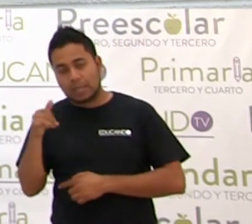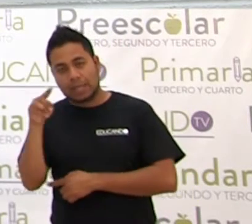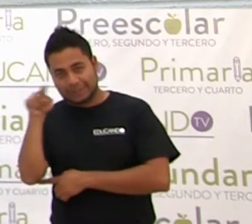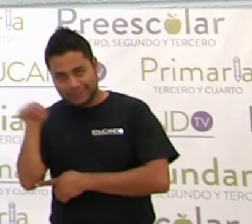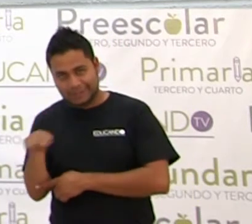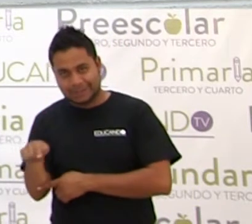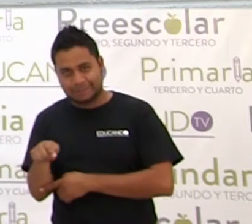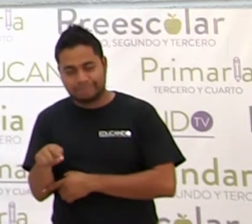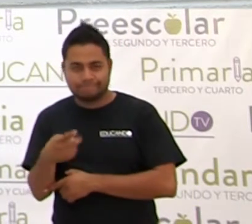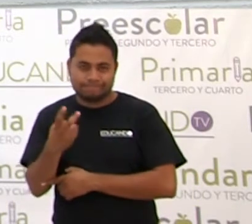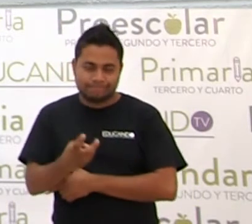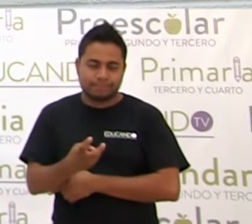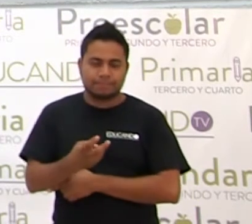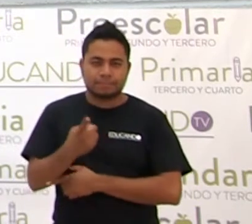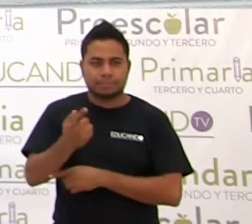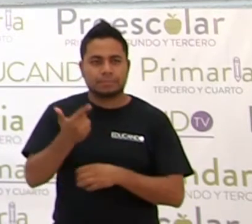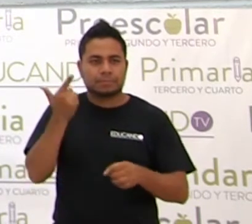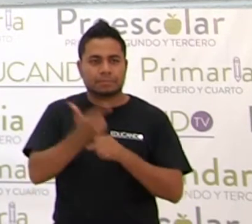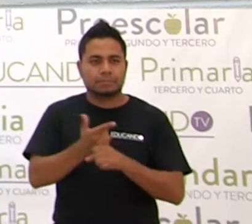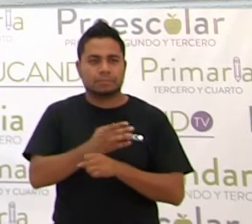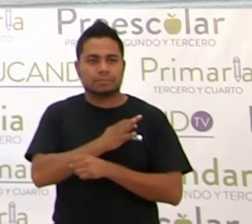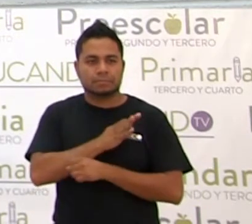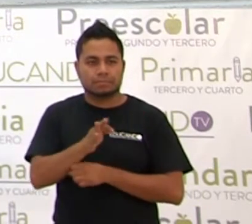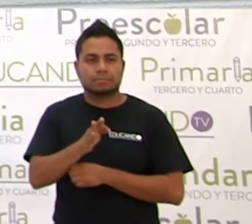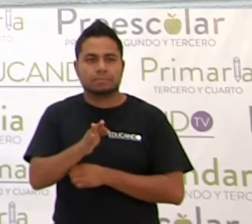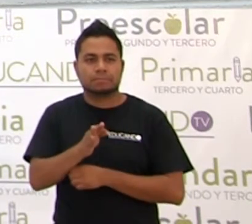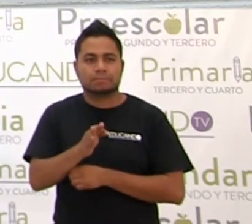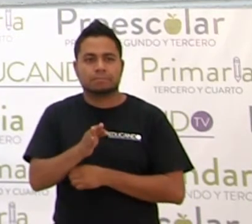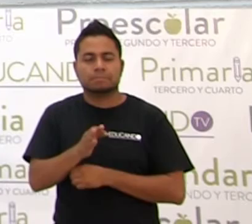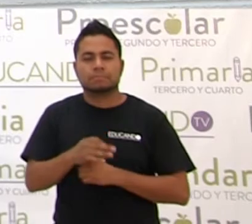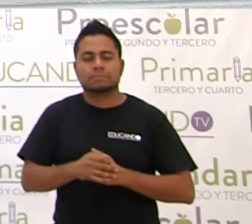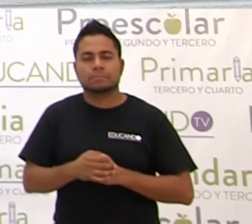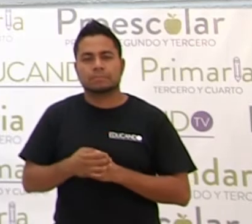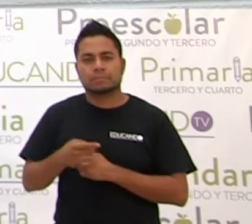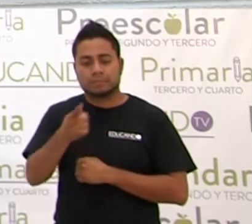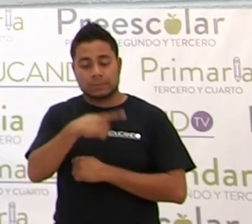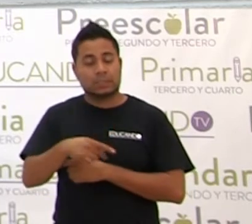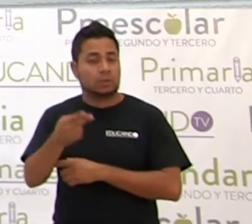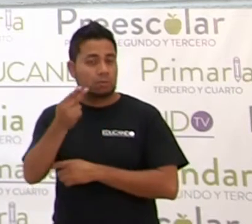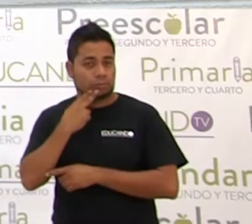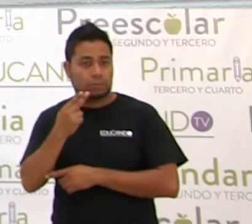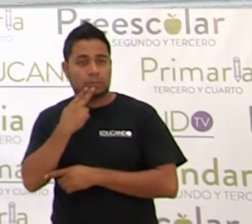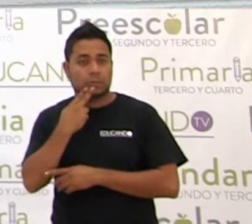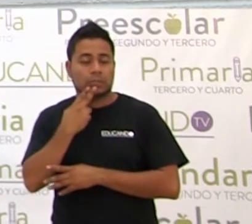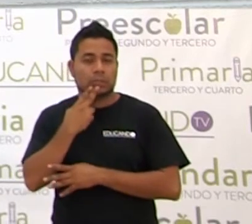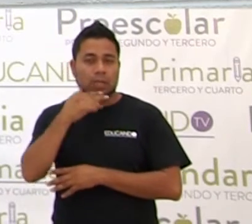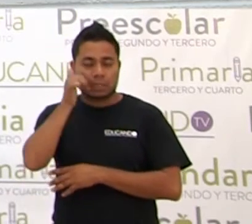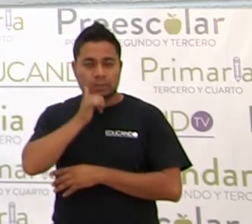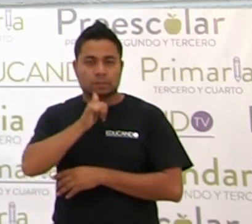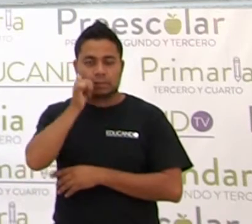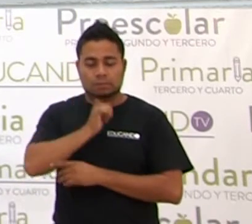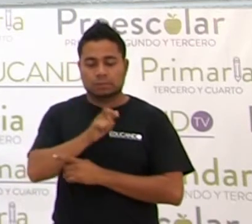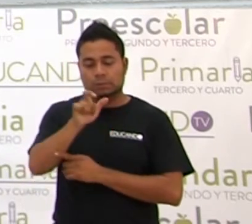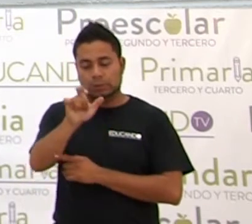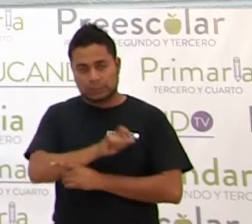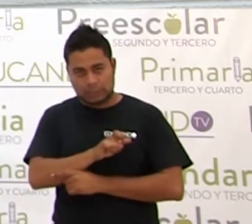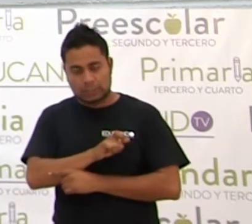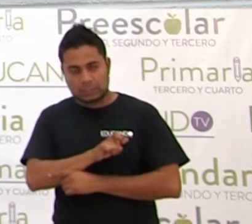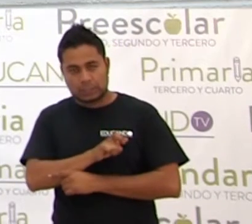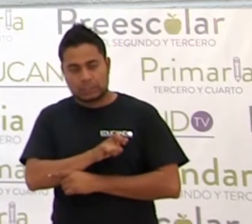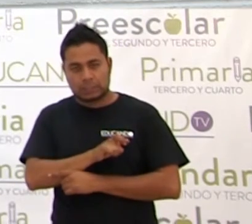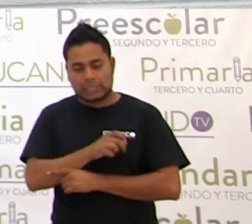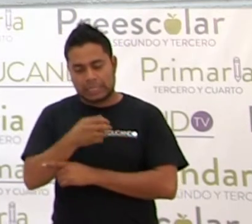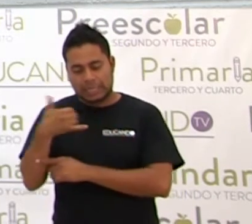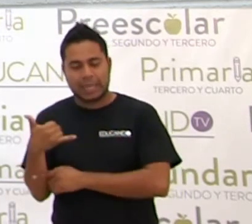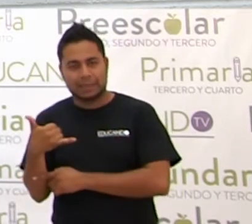Z. Si se dan cuenta, nosotros, ¿sí? Hemos utilizado más la X, la